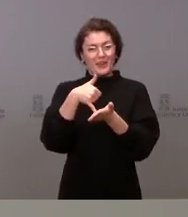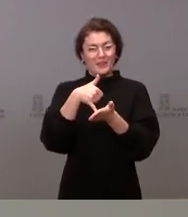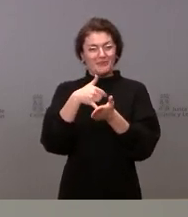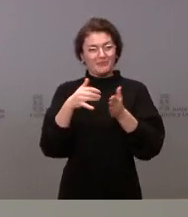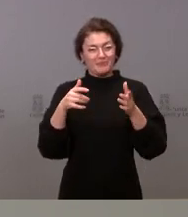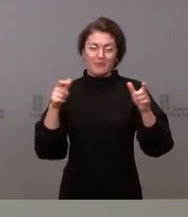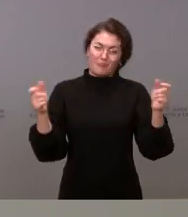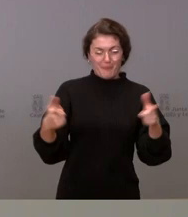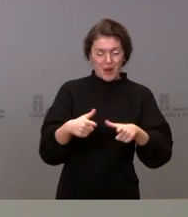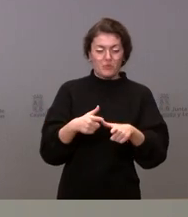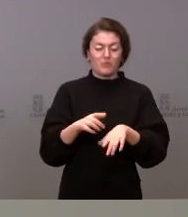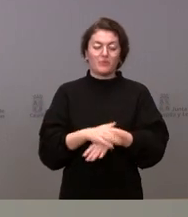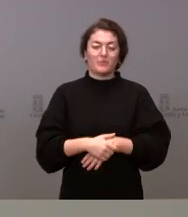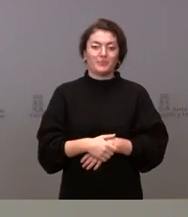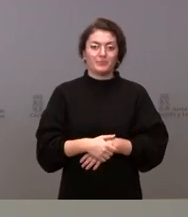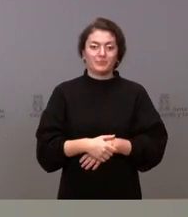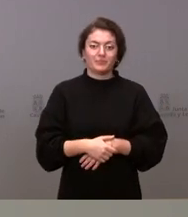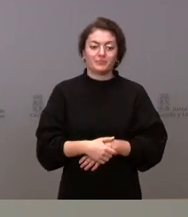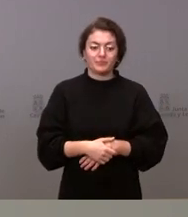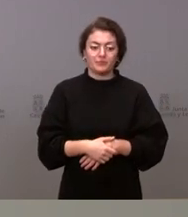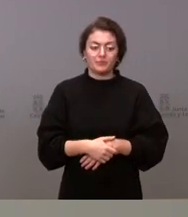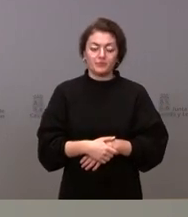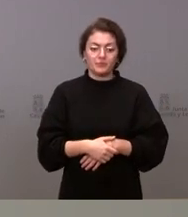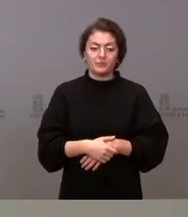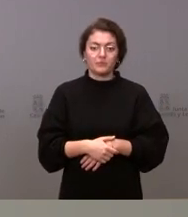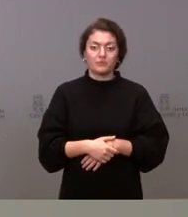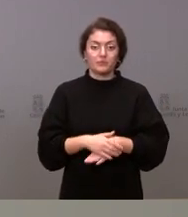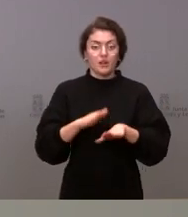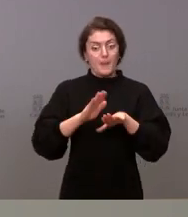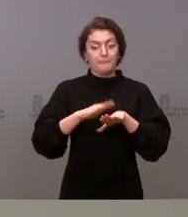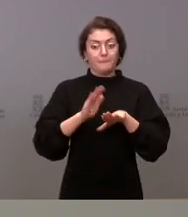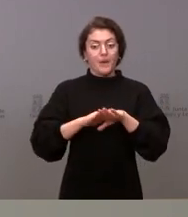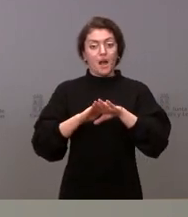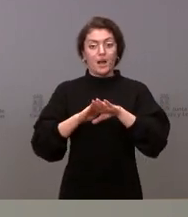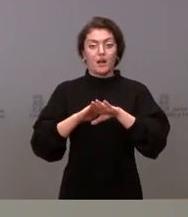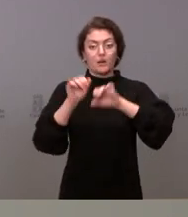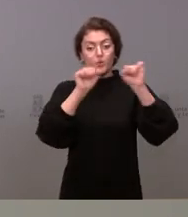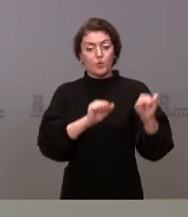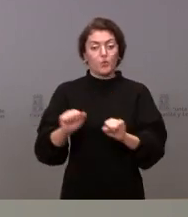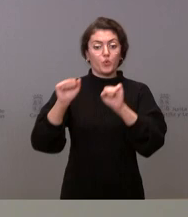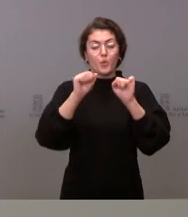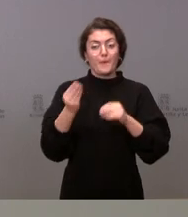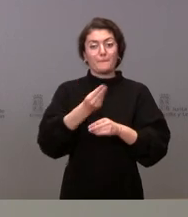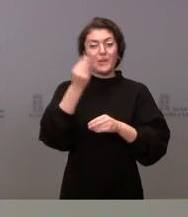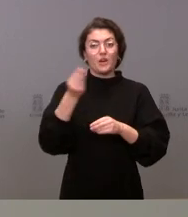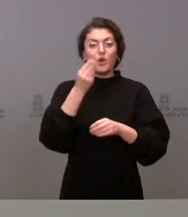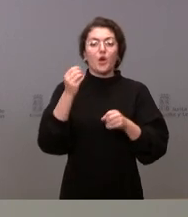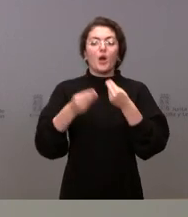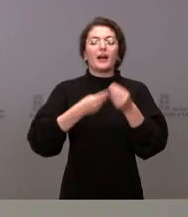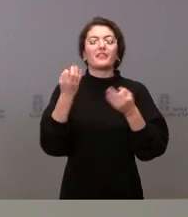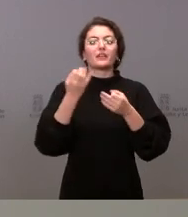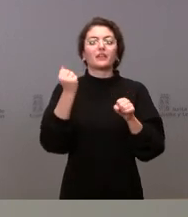exposición al virus. Para poder mejorar estas coberturas, estamos trabajando en las campañas de captación activa también para